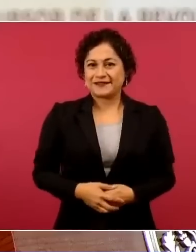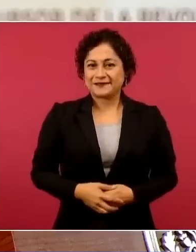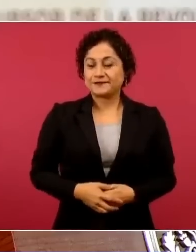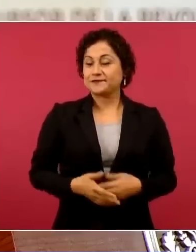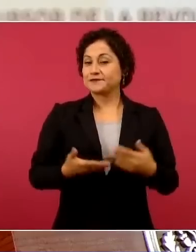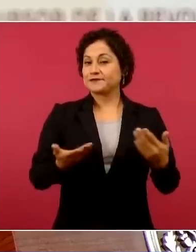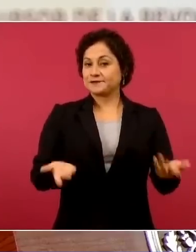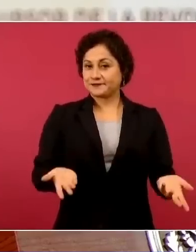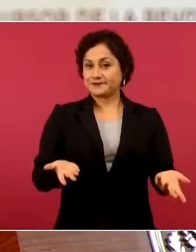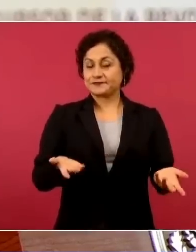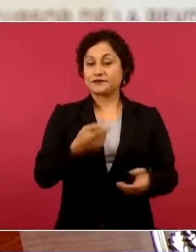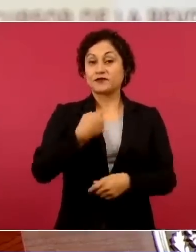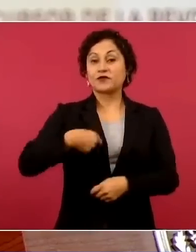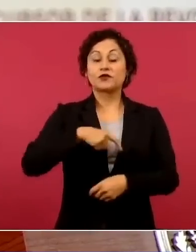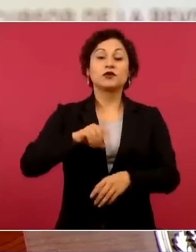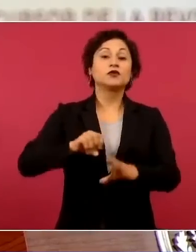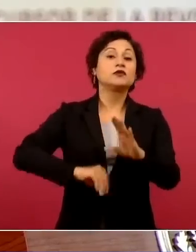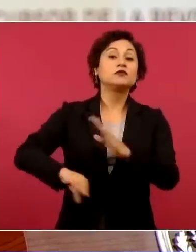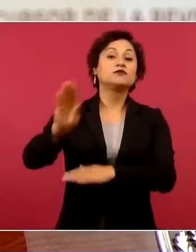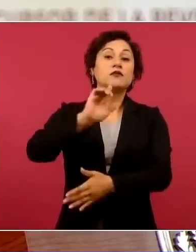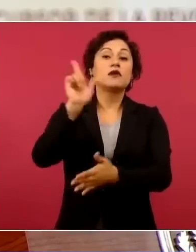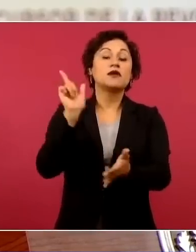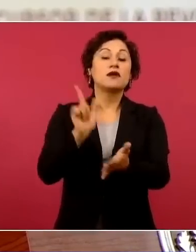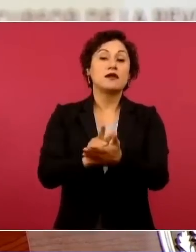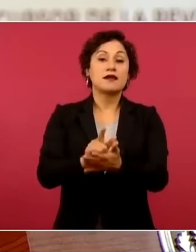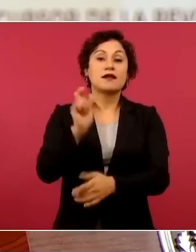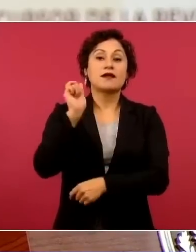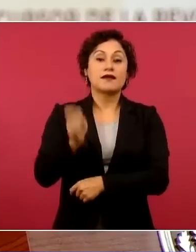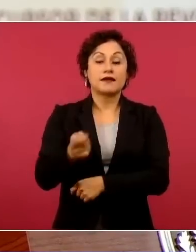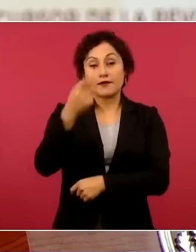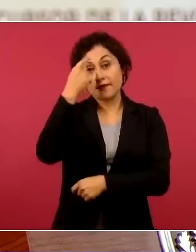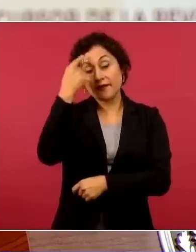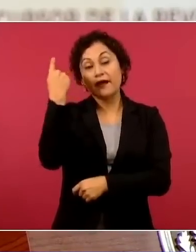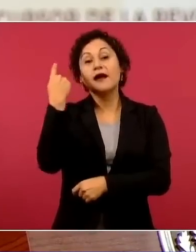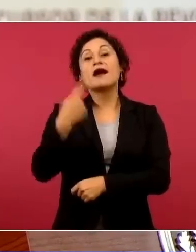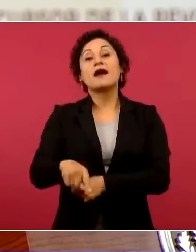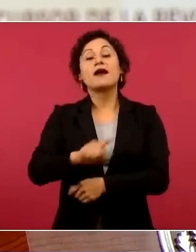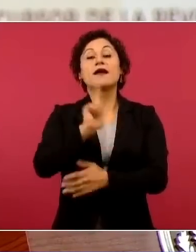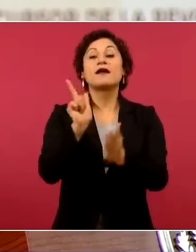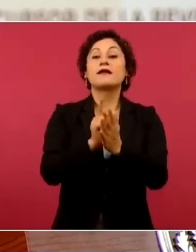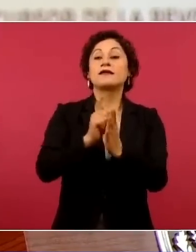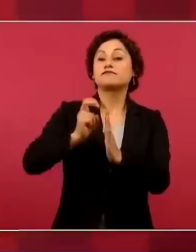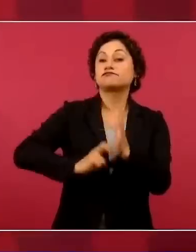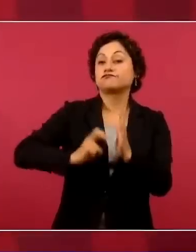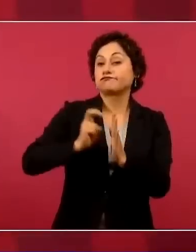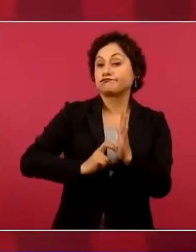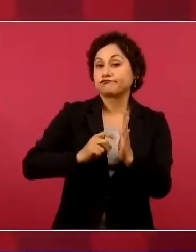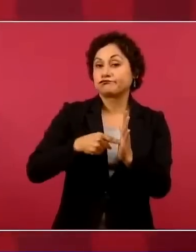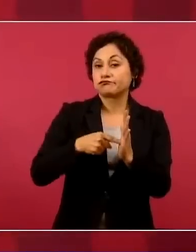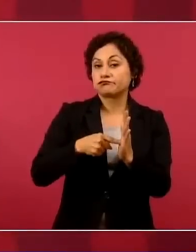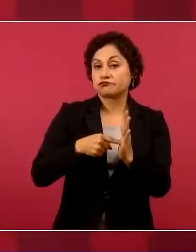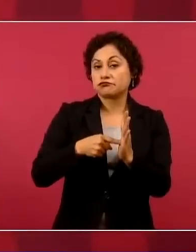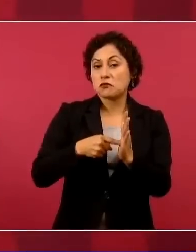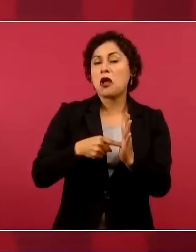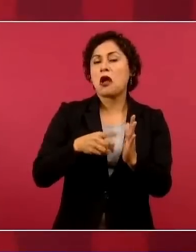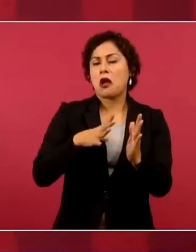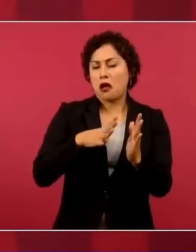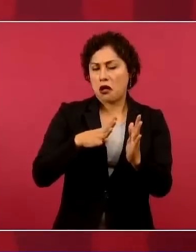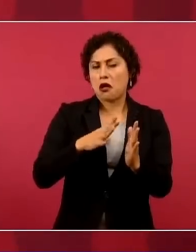la ley que enviamos nosotros de reforma electoral tiene todas esas limitaciones,